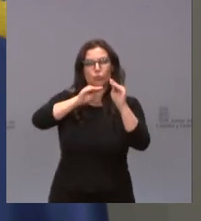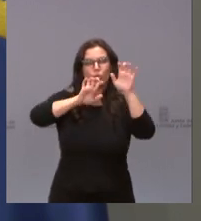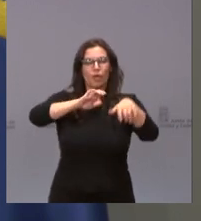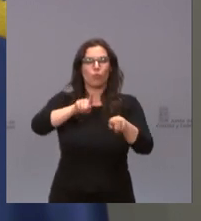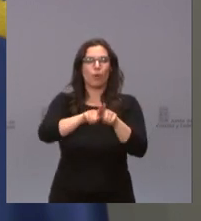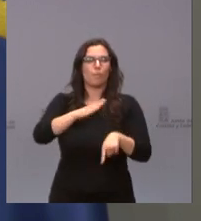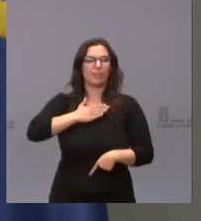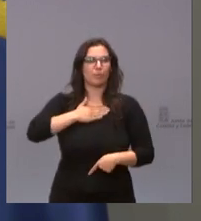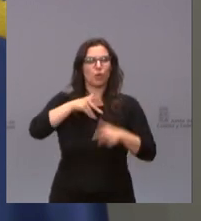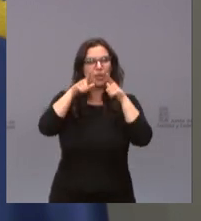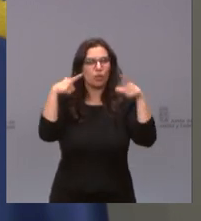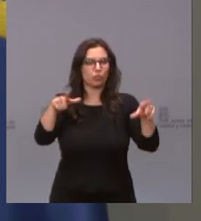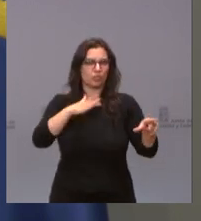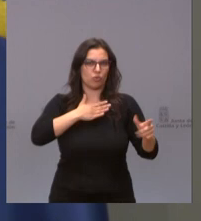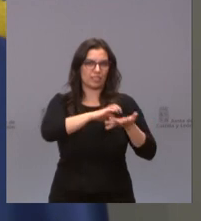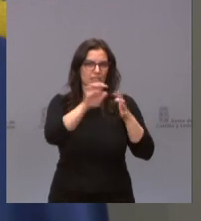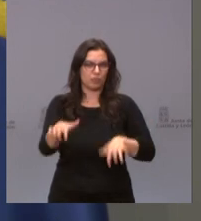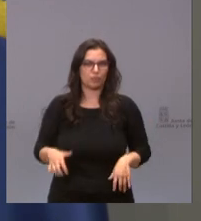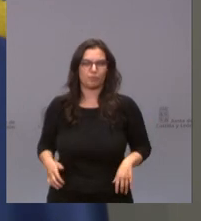lingüístico de Castilla y León.